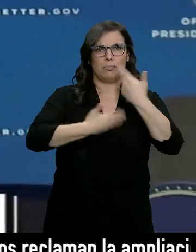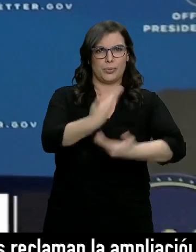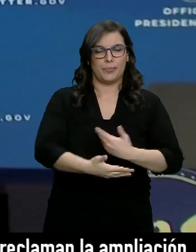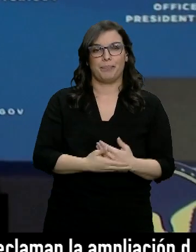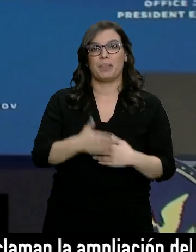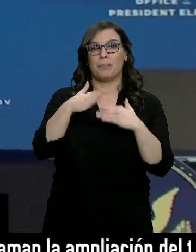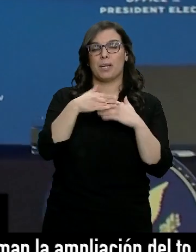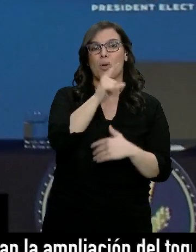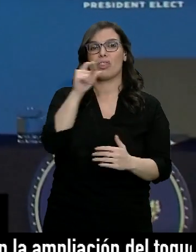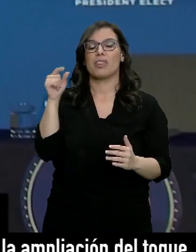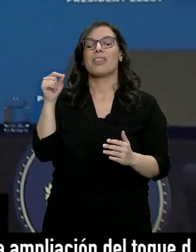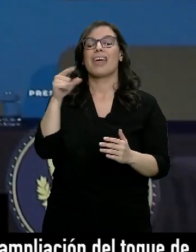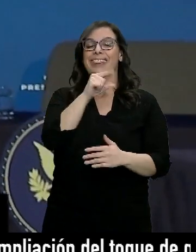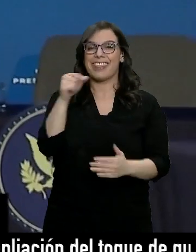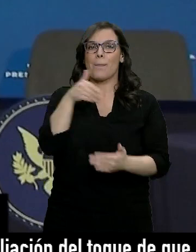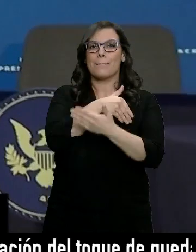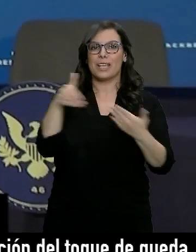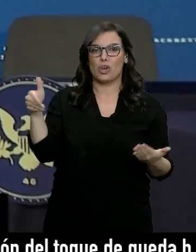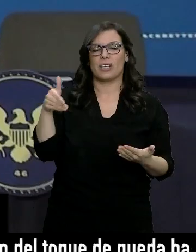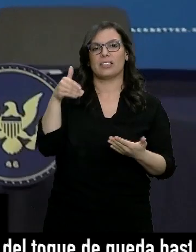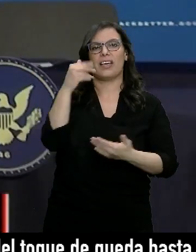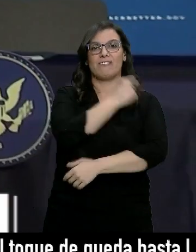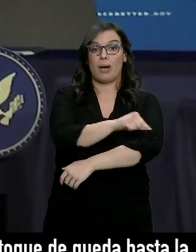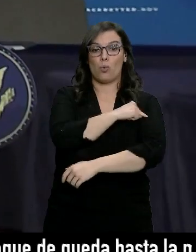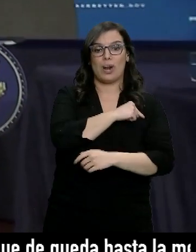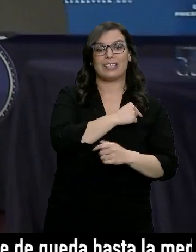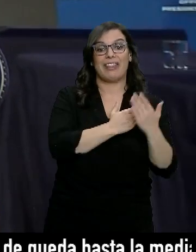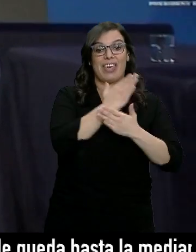vacunas en los brazos del pueblo estadounidense en los primeros 100 días.